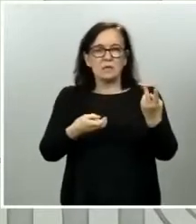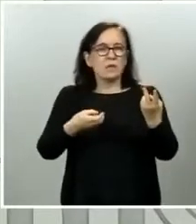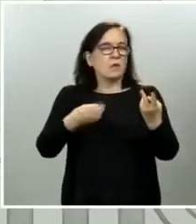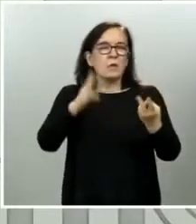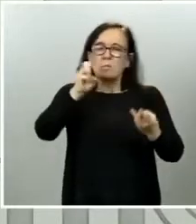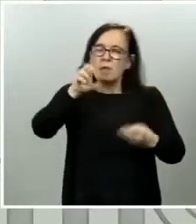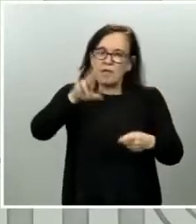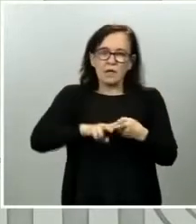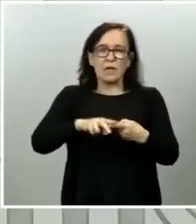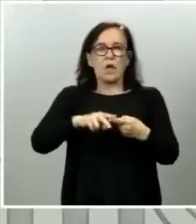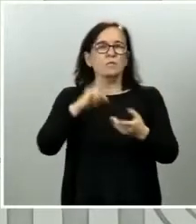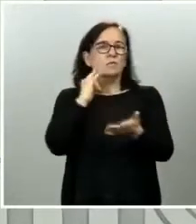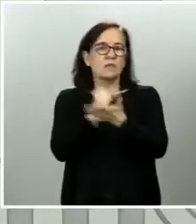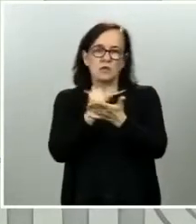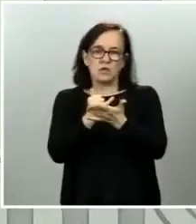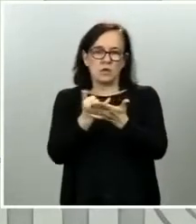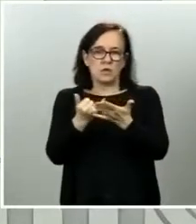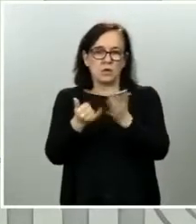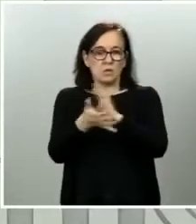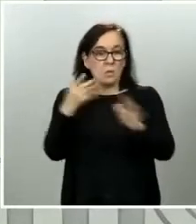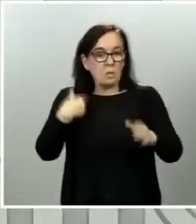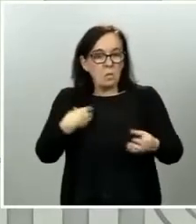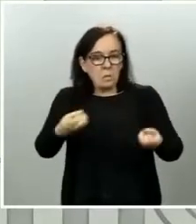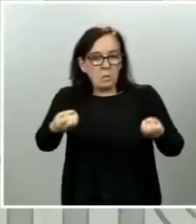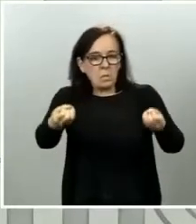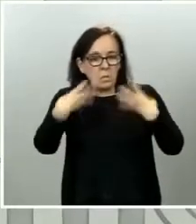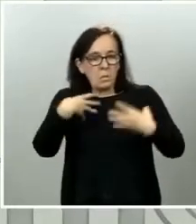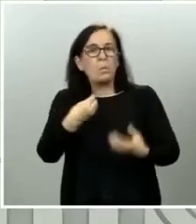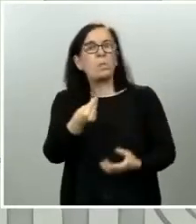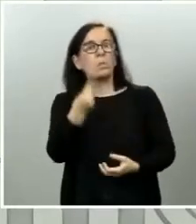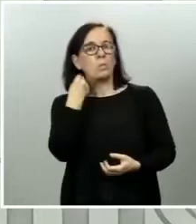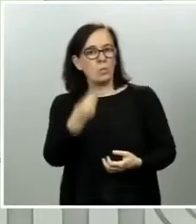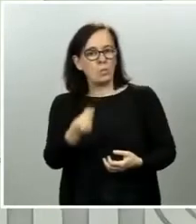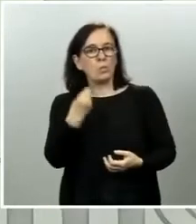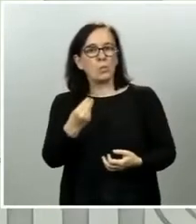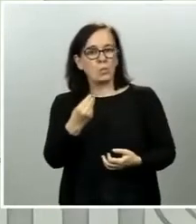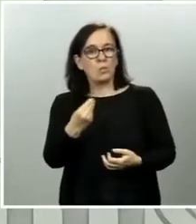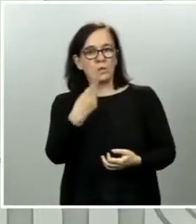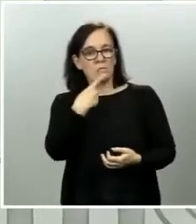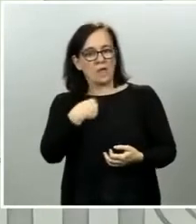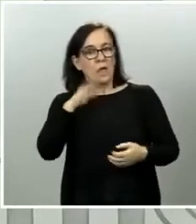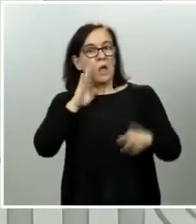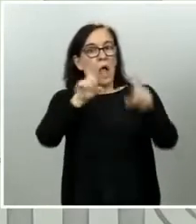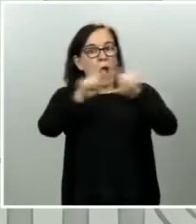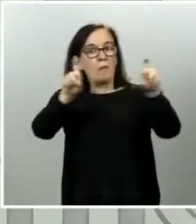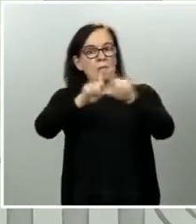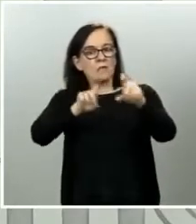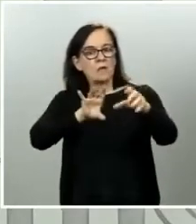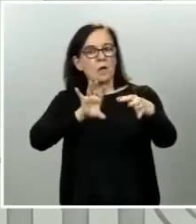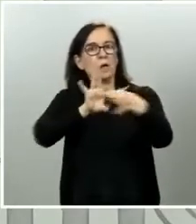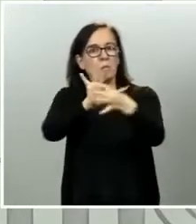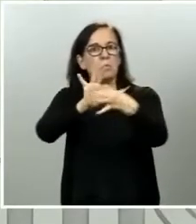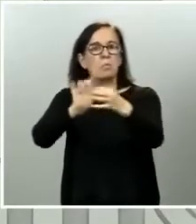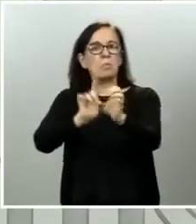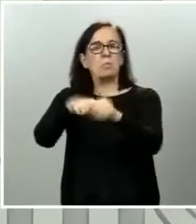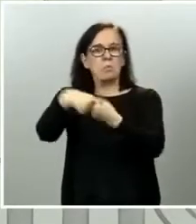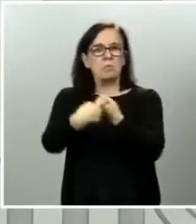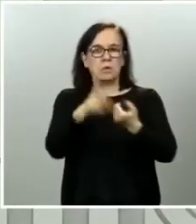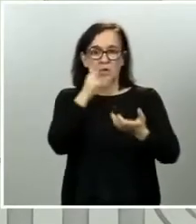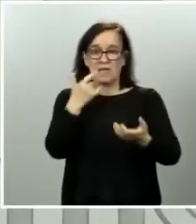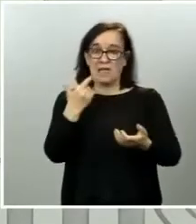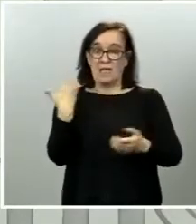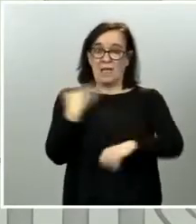diagnóstico rápido. Es una muy buena noticia la que usted menciona de empresas que se asocian para esto. Gobierno, de hecho, ya en febrero